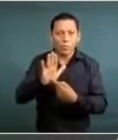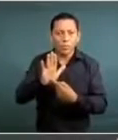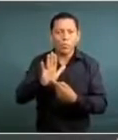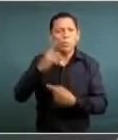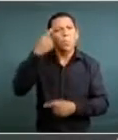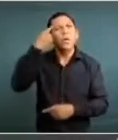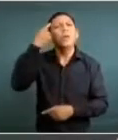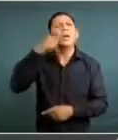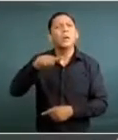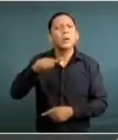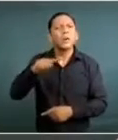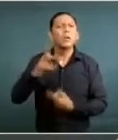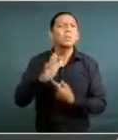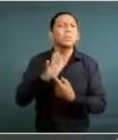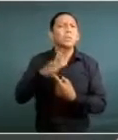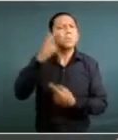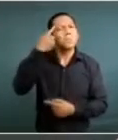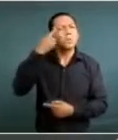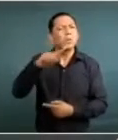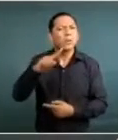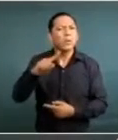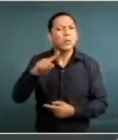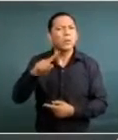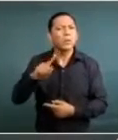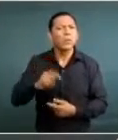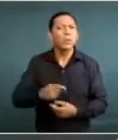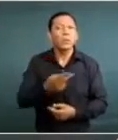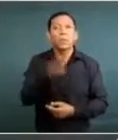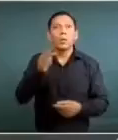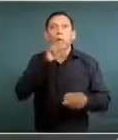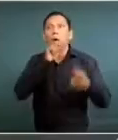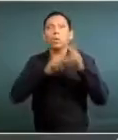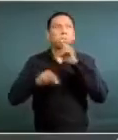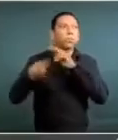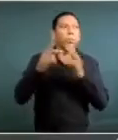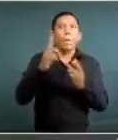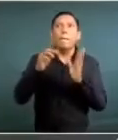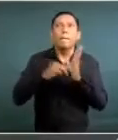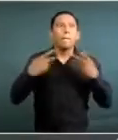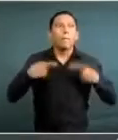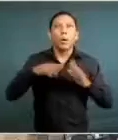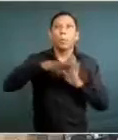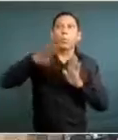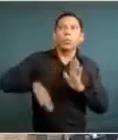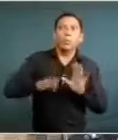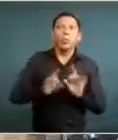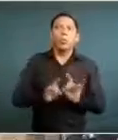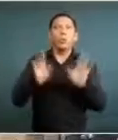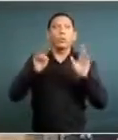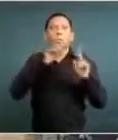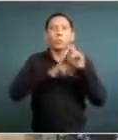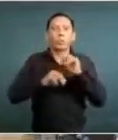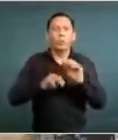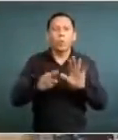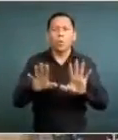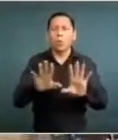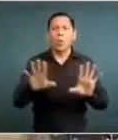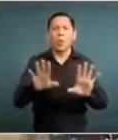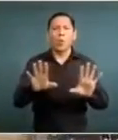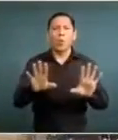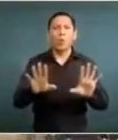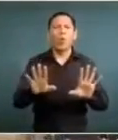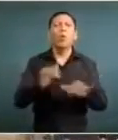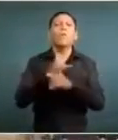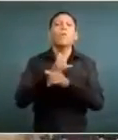para que no nos alarmemos, para que se